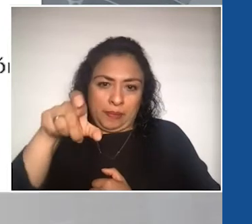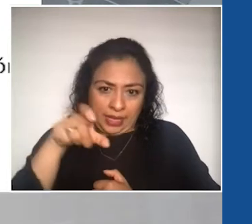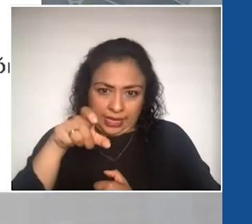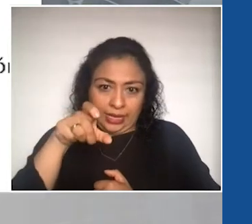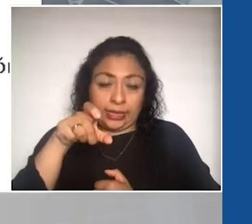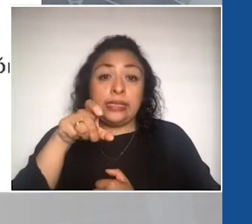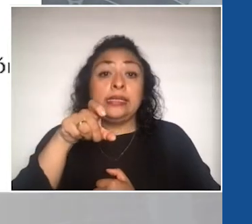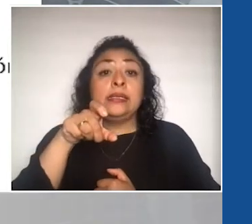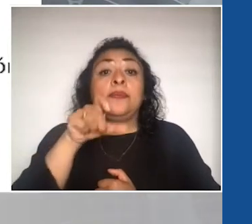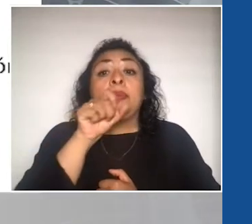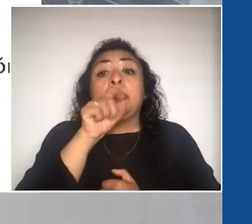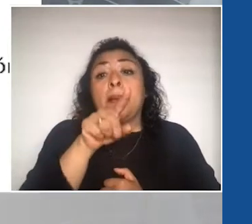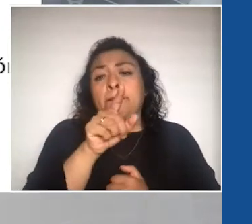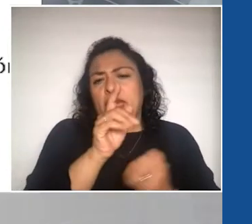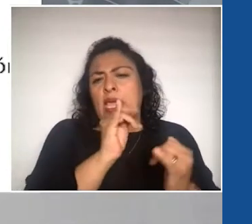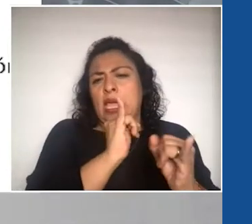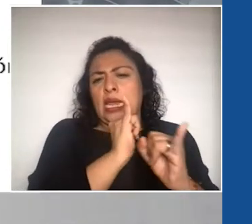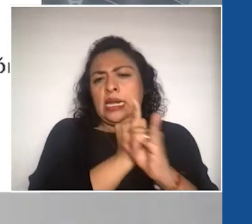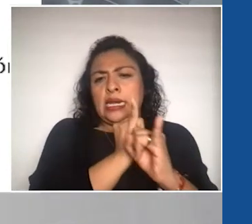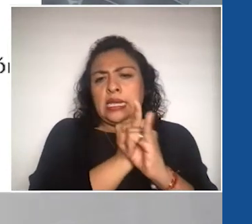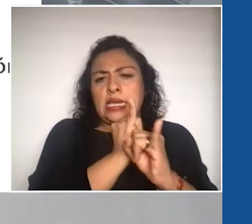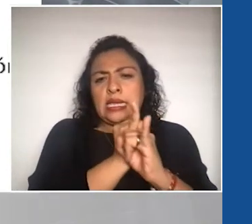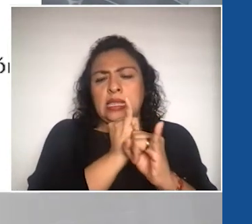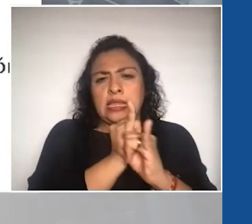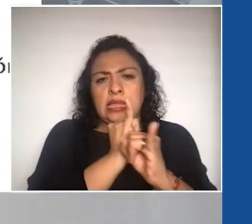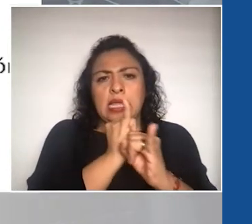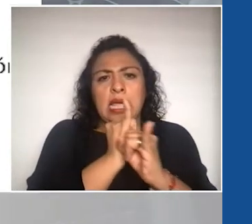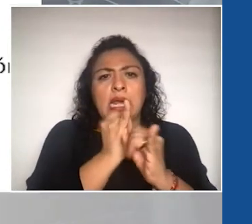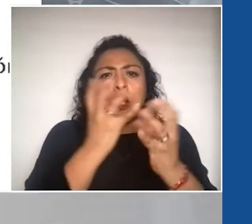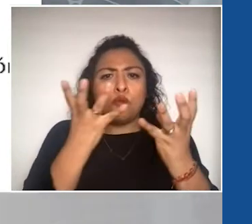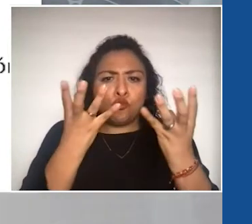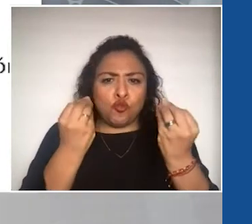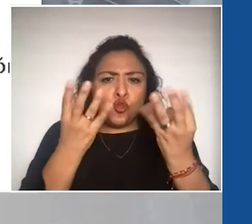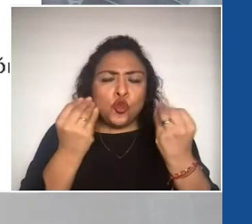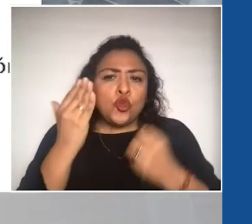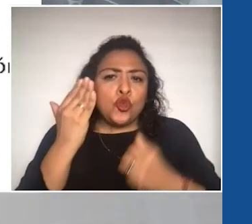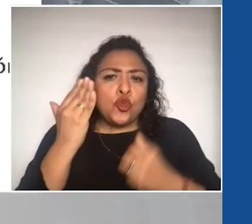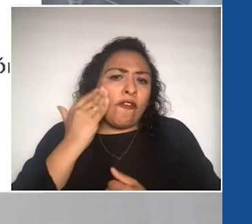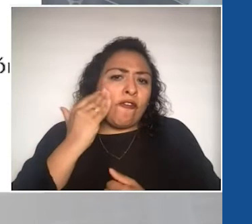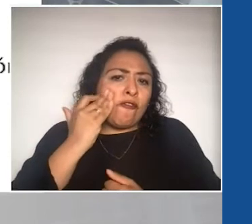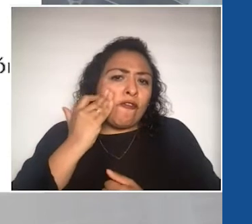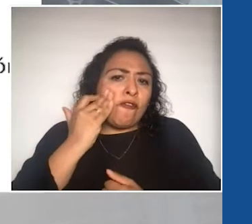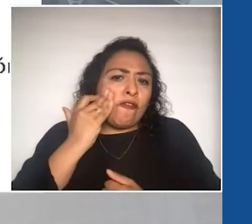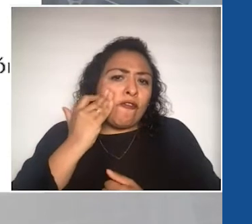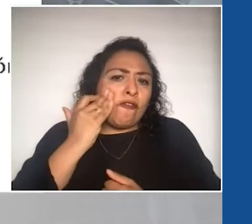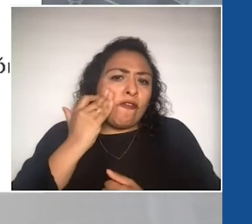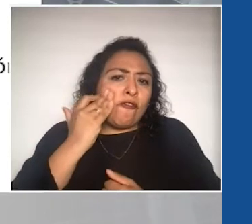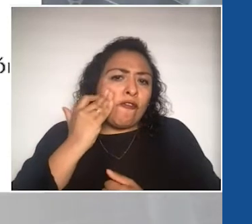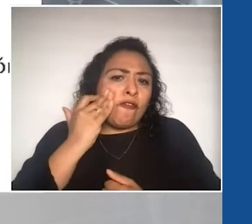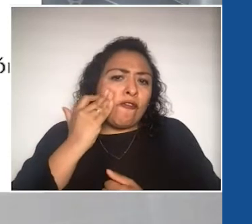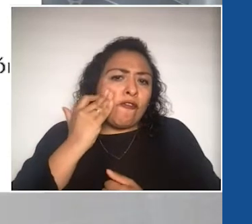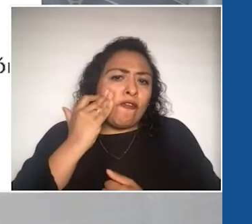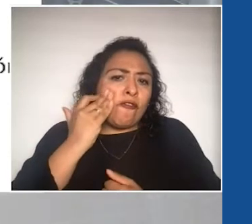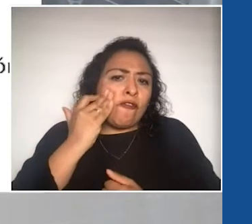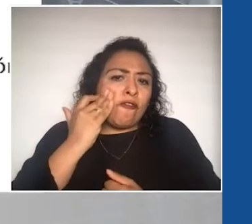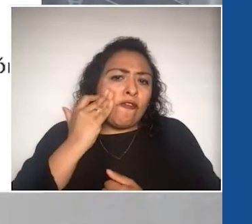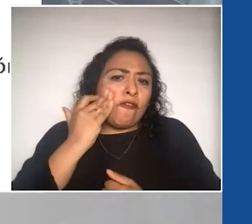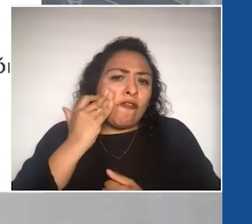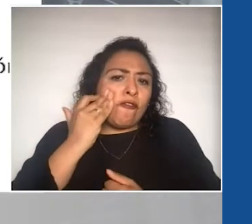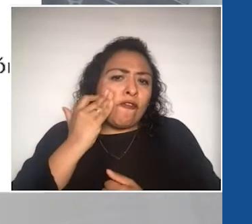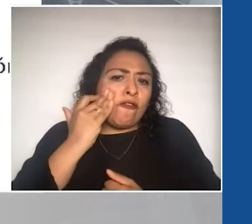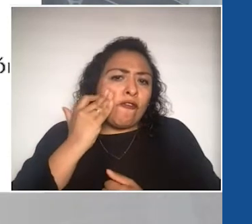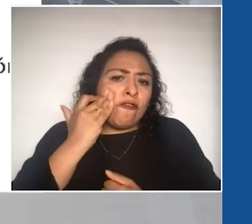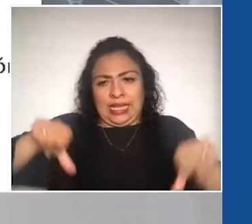y están nuestras redes sociales. Ahorita estamos muy activos en Facebook, precisamente por lo mismo de la pandemia, estamos haciendo muchas